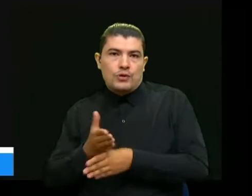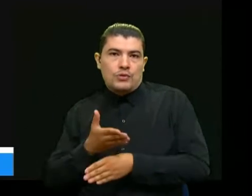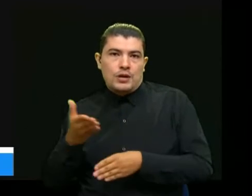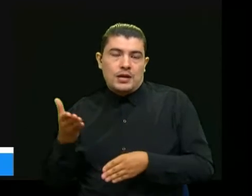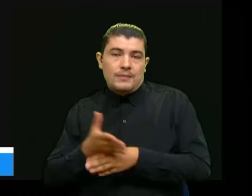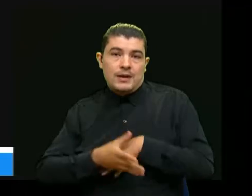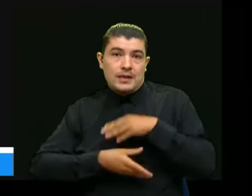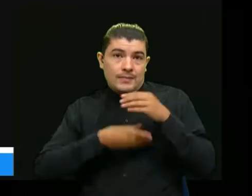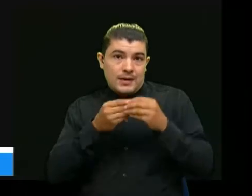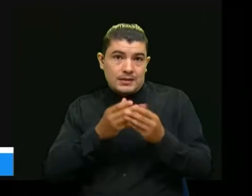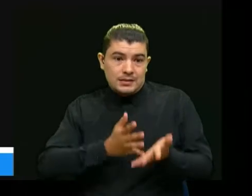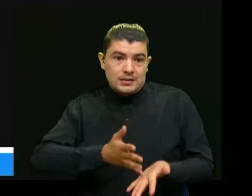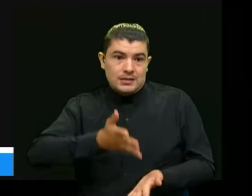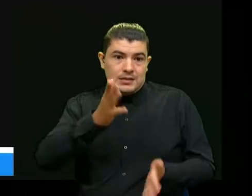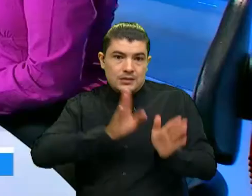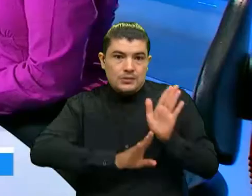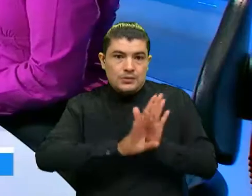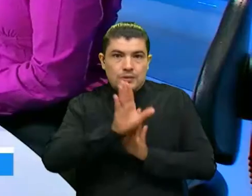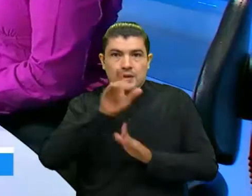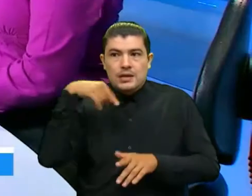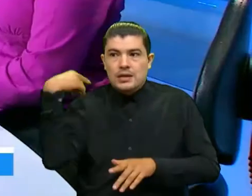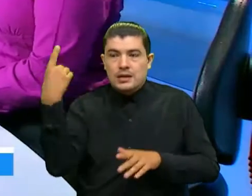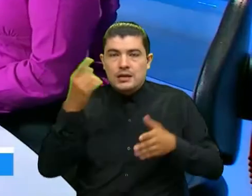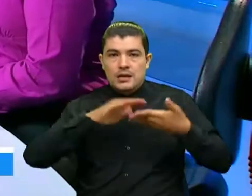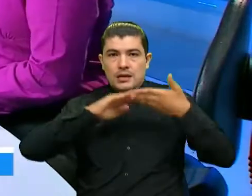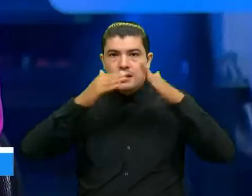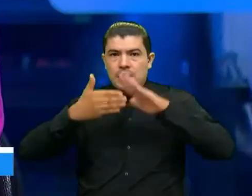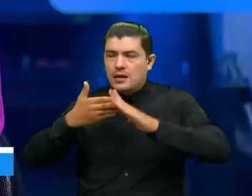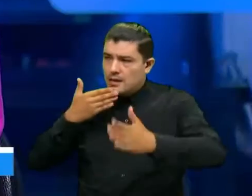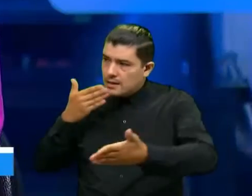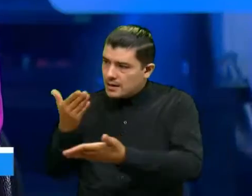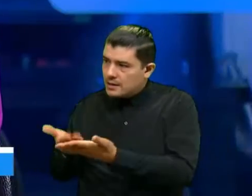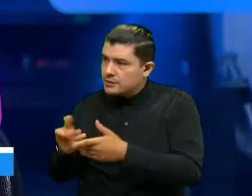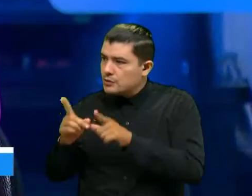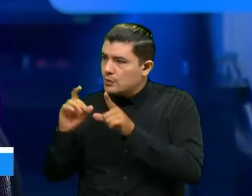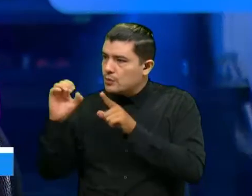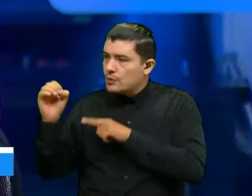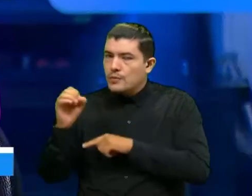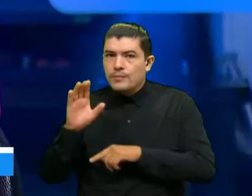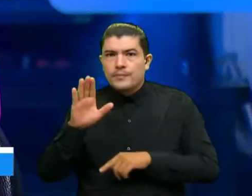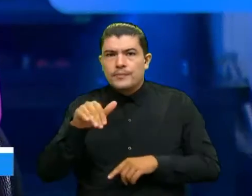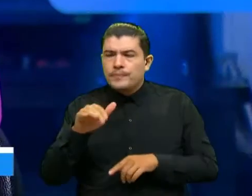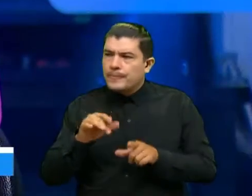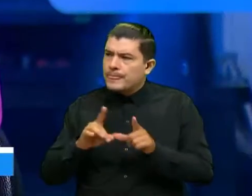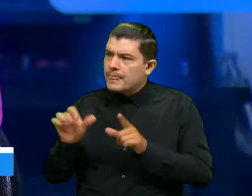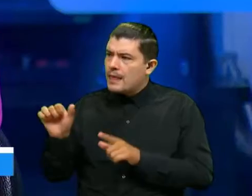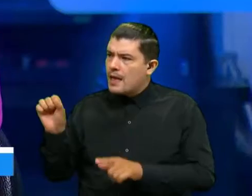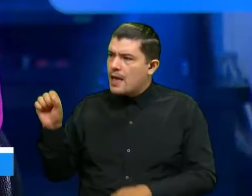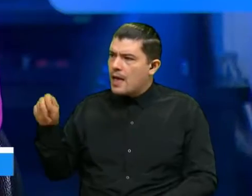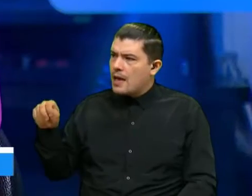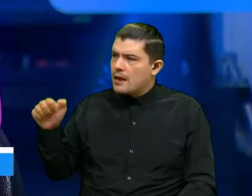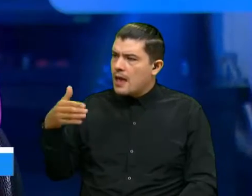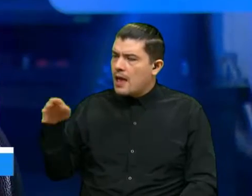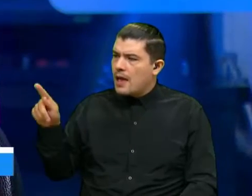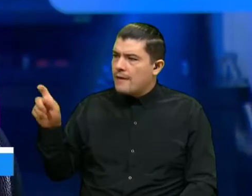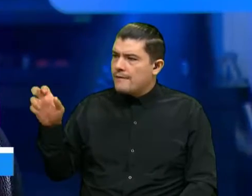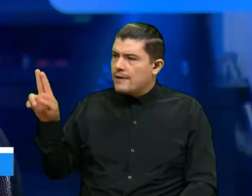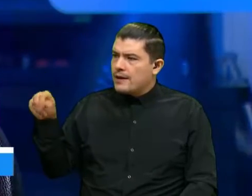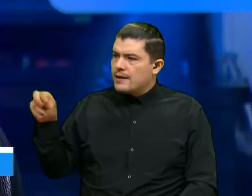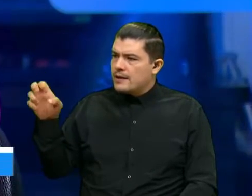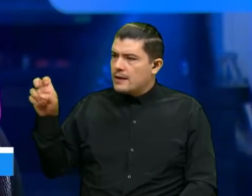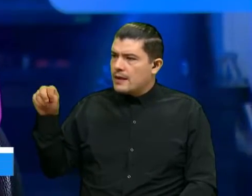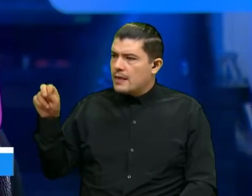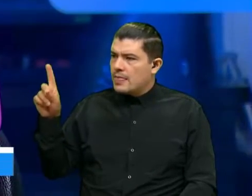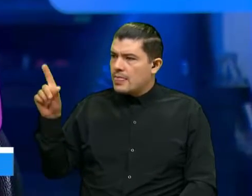generar riqueza dentro de la comunidad gracias doctor doctor Ana Fernanda igual ustedes también son